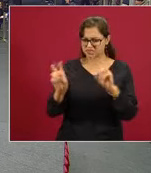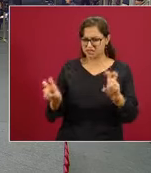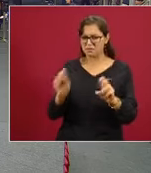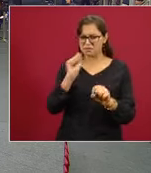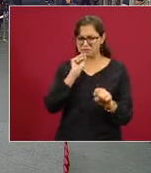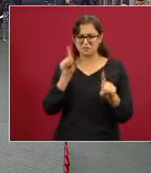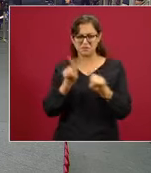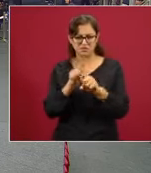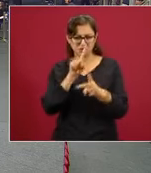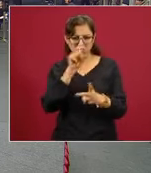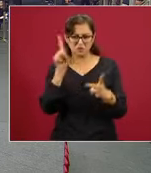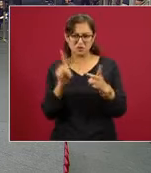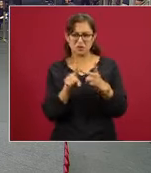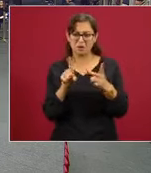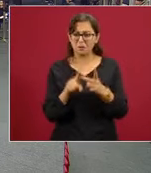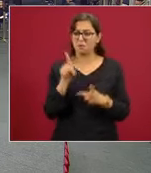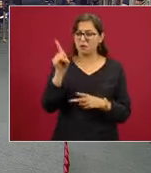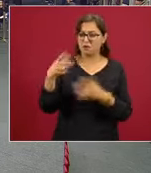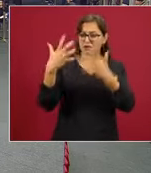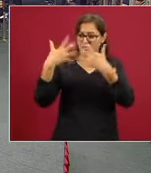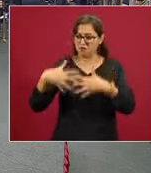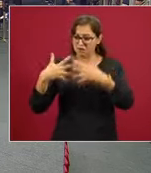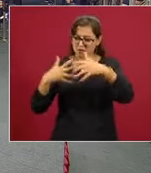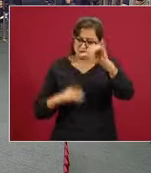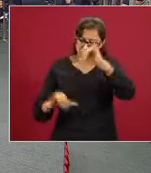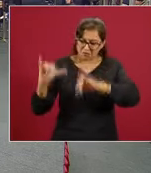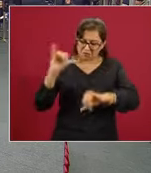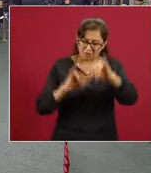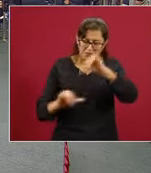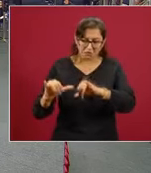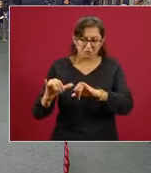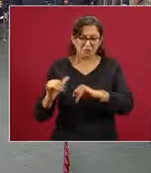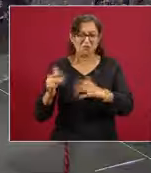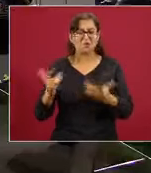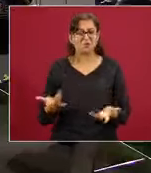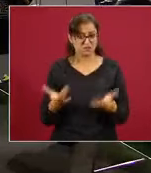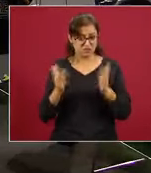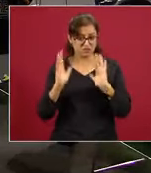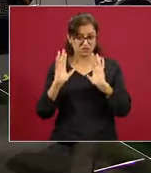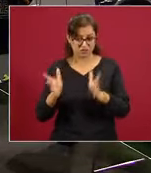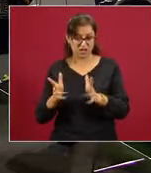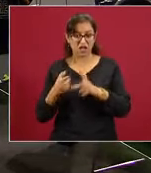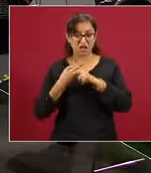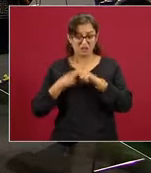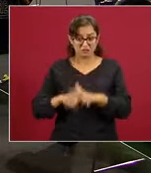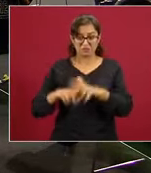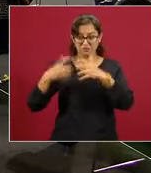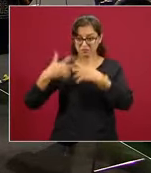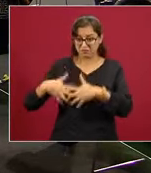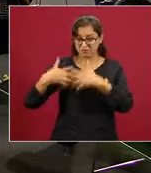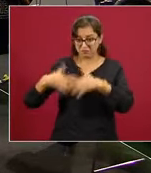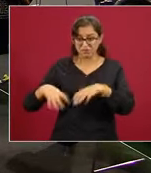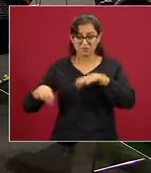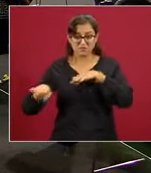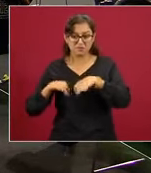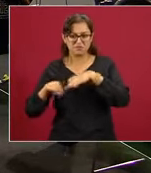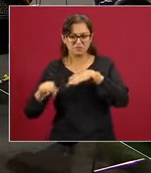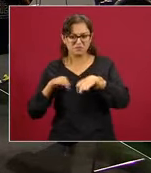segundo asunto, la planta de fertilizantes que la habían dejado como chatarro. Usted dijo que ya la estaban echando a andar. Preguntarle